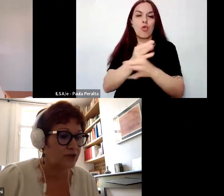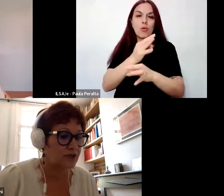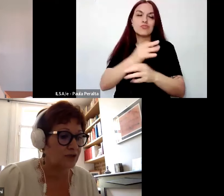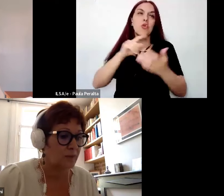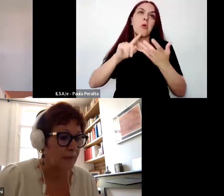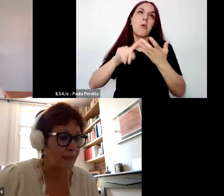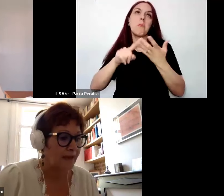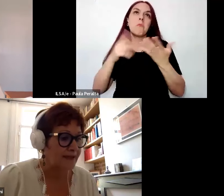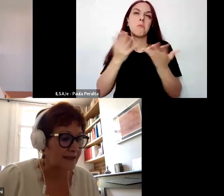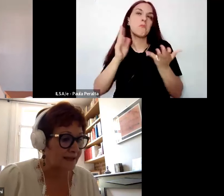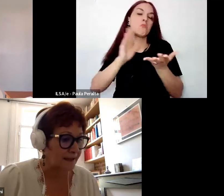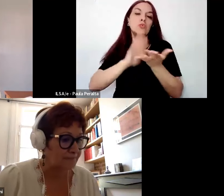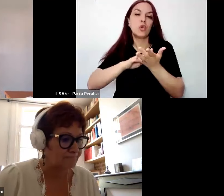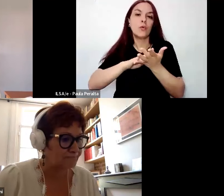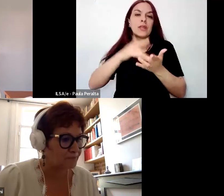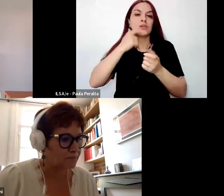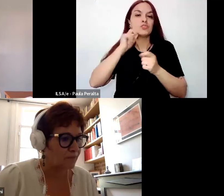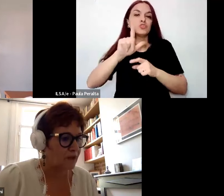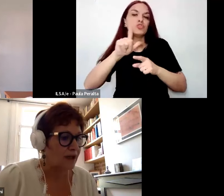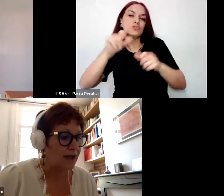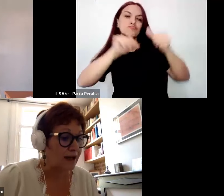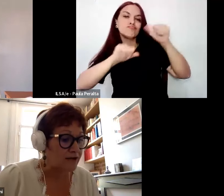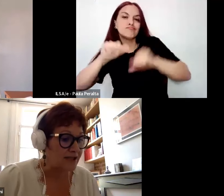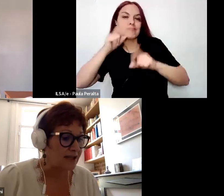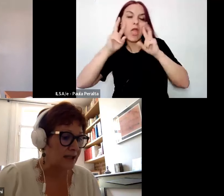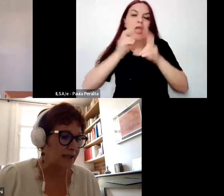la sociología de la educación, etc.